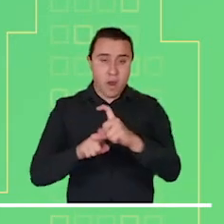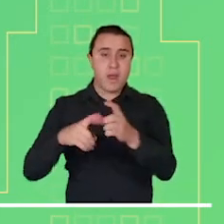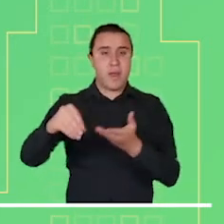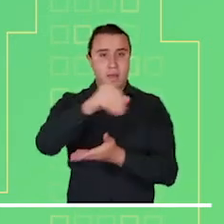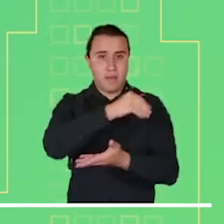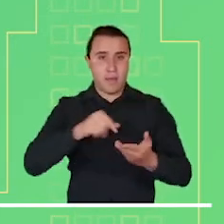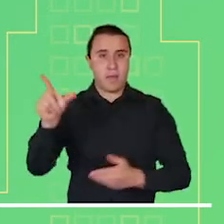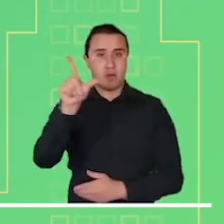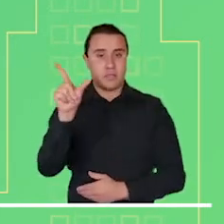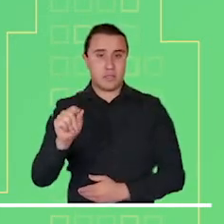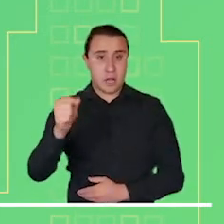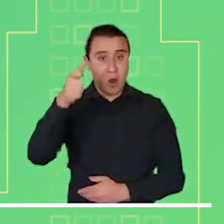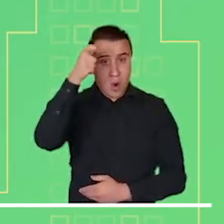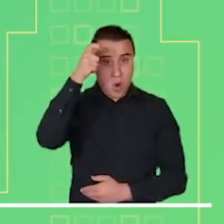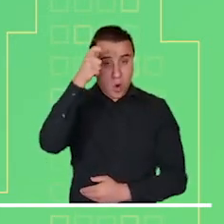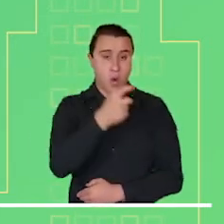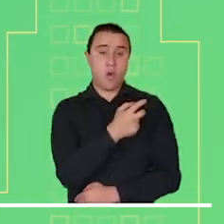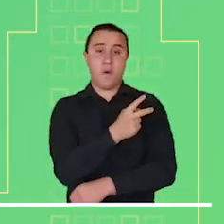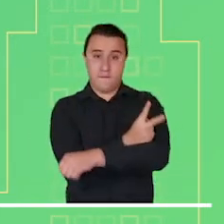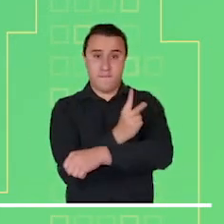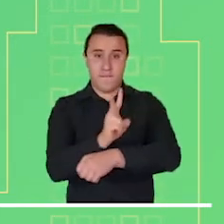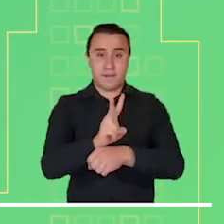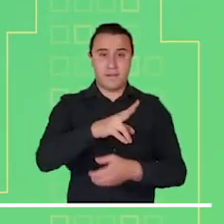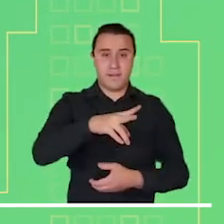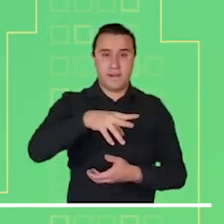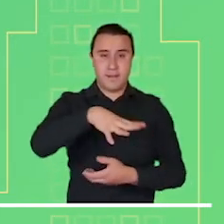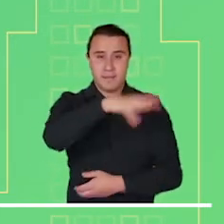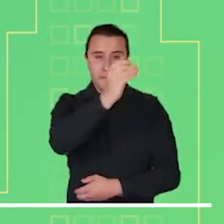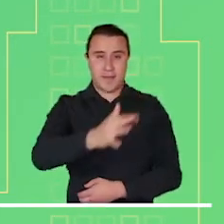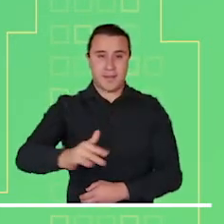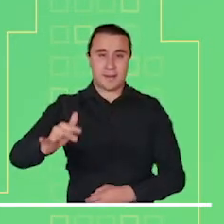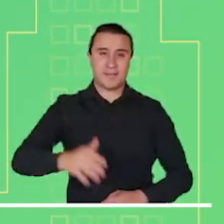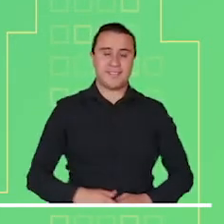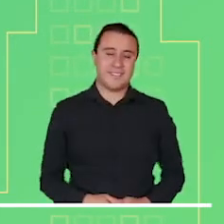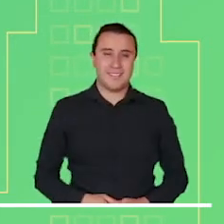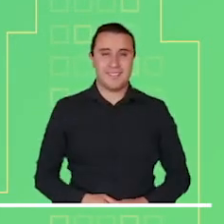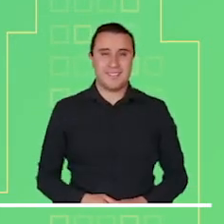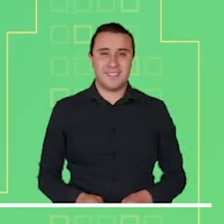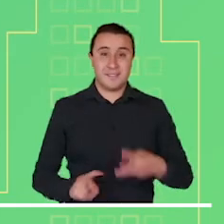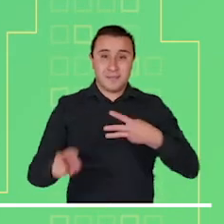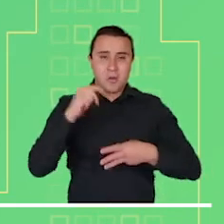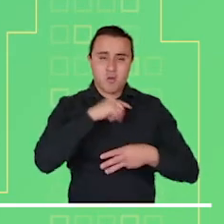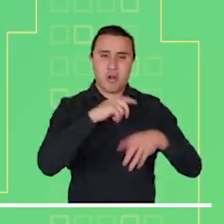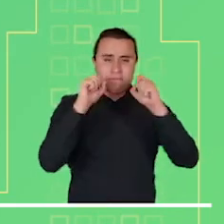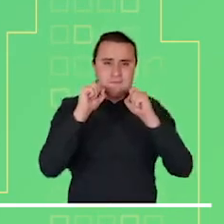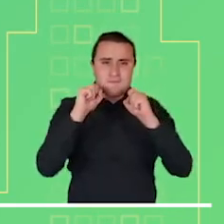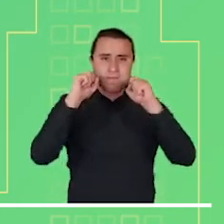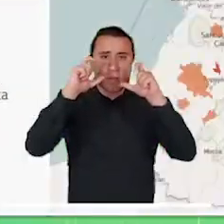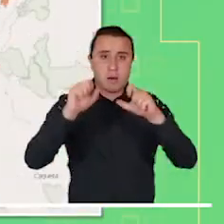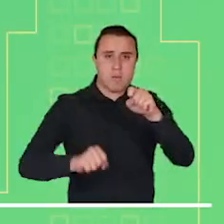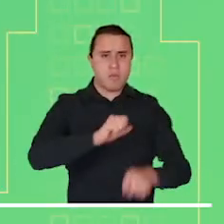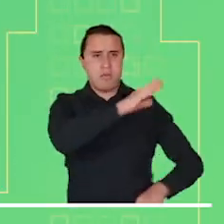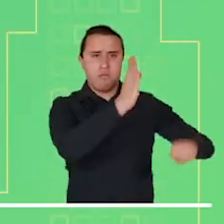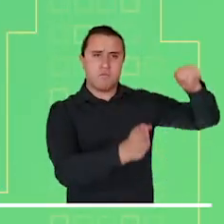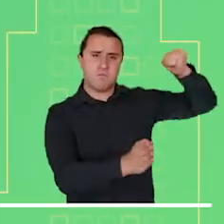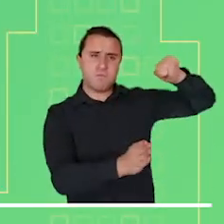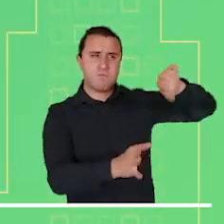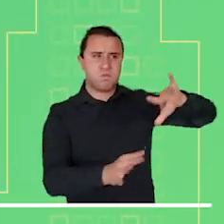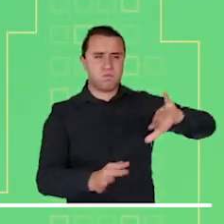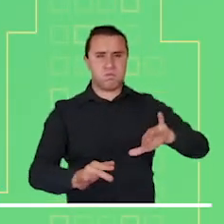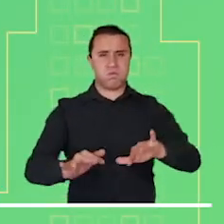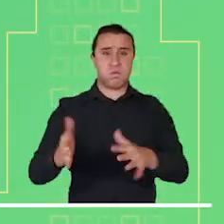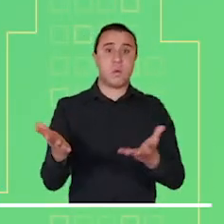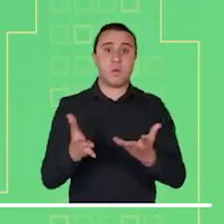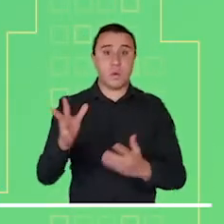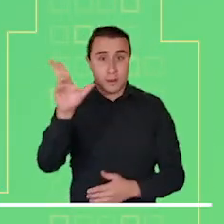Alerta roja por probabilidad de incendios en la cobertura vegetal de Bolívar, Laguajira, Atlántico, Cesar, Córdoba, Bichada y